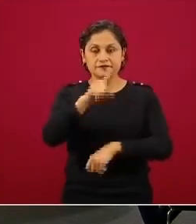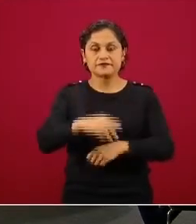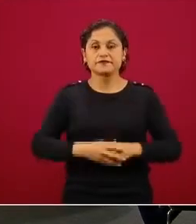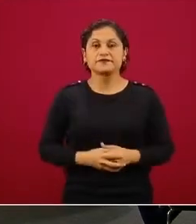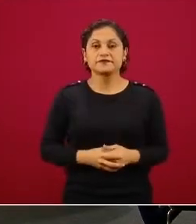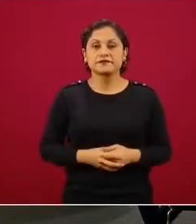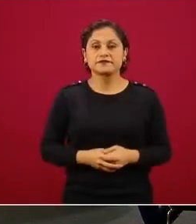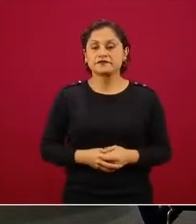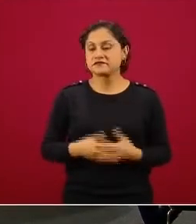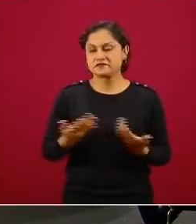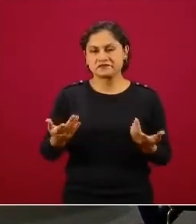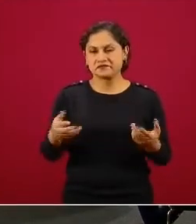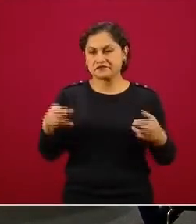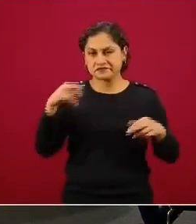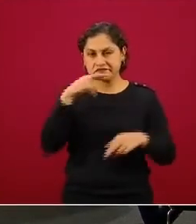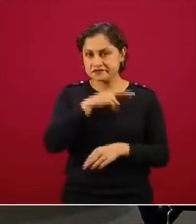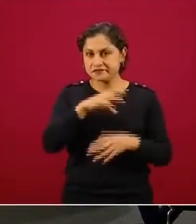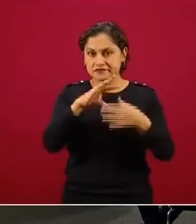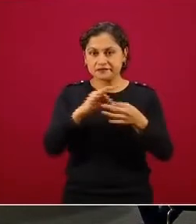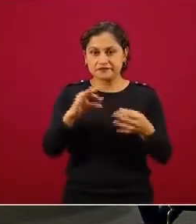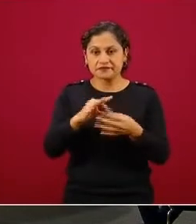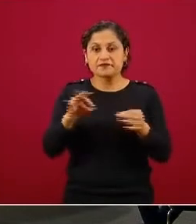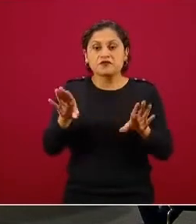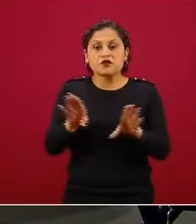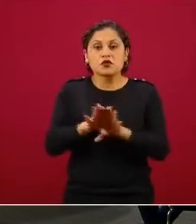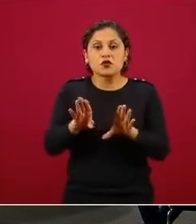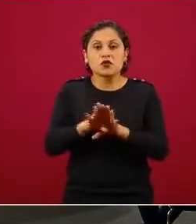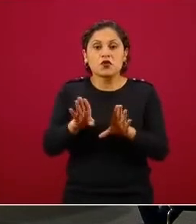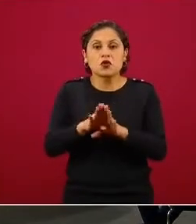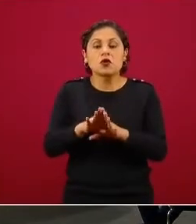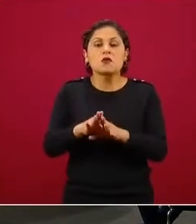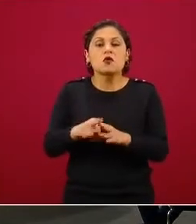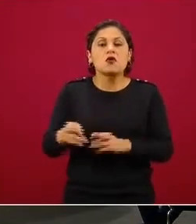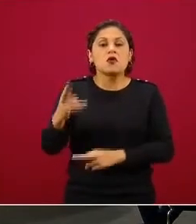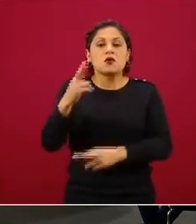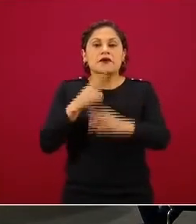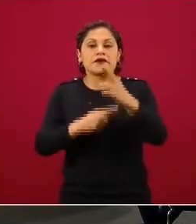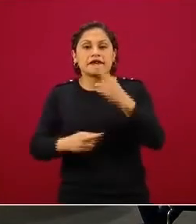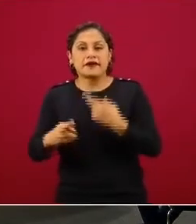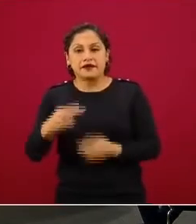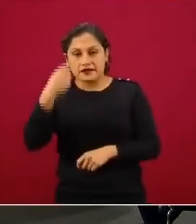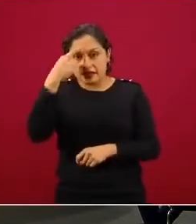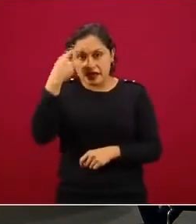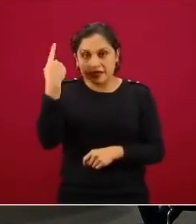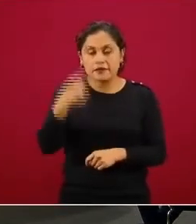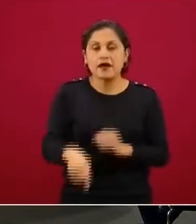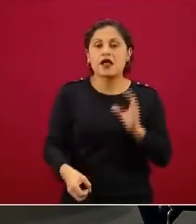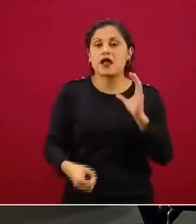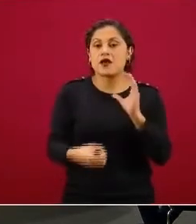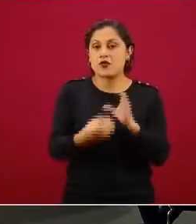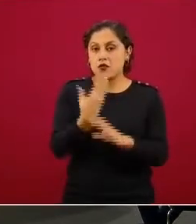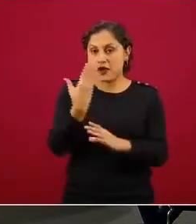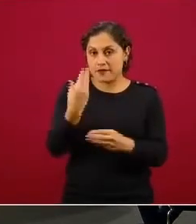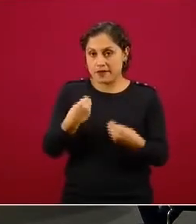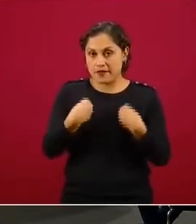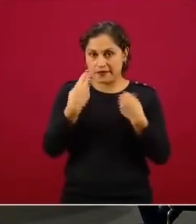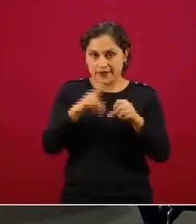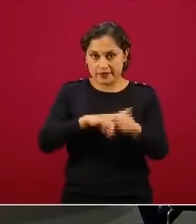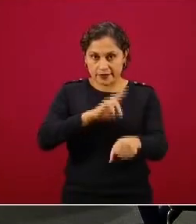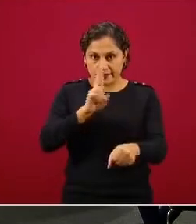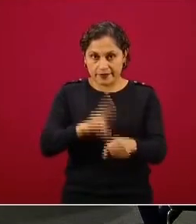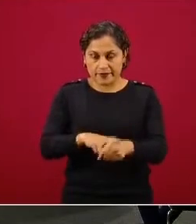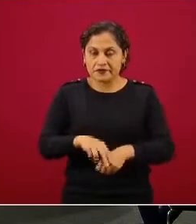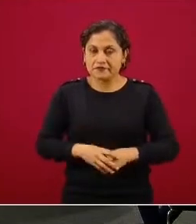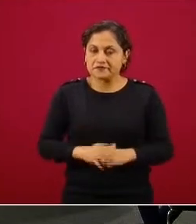para ver cómo vamos en este sano retorno, en el camino a la nueva normalidad. Creo que ha